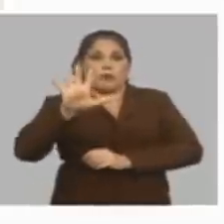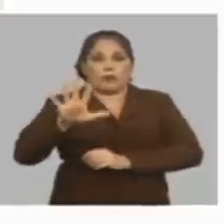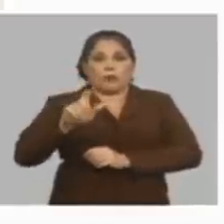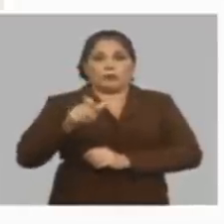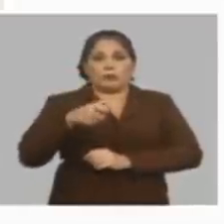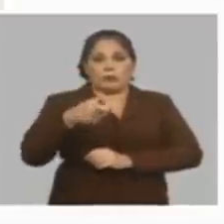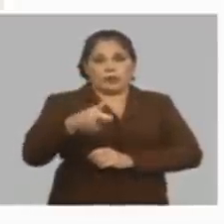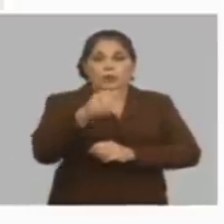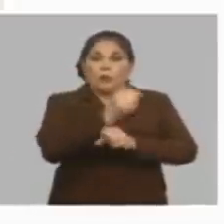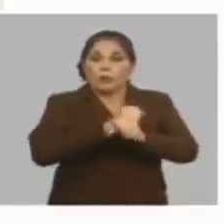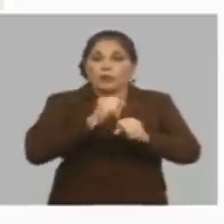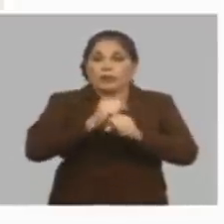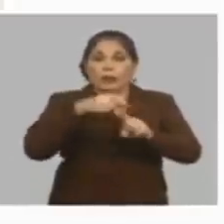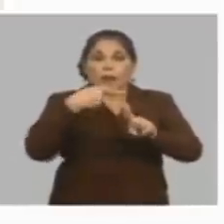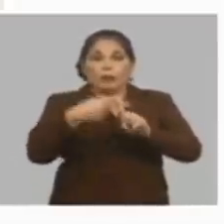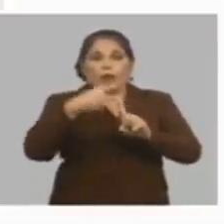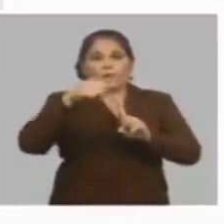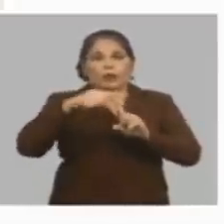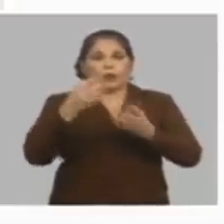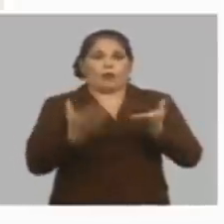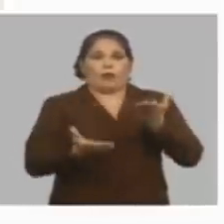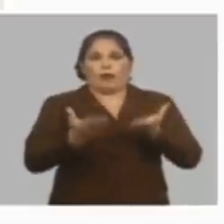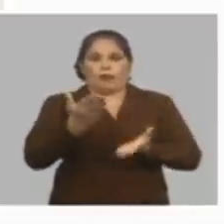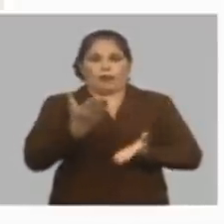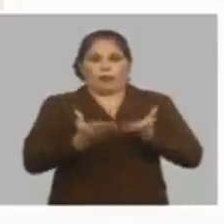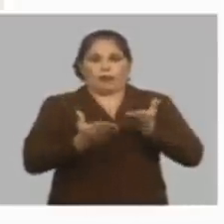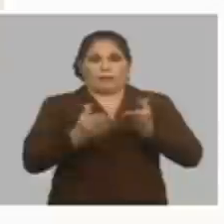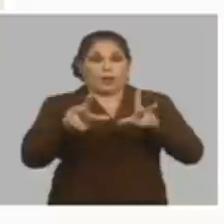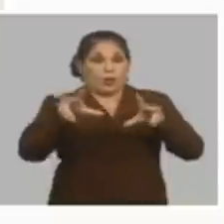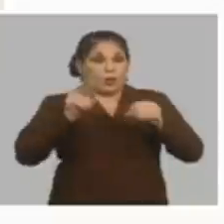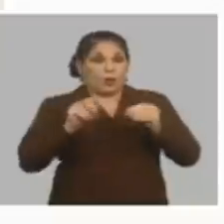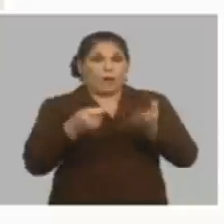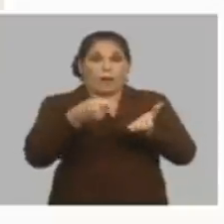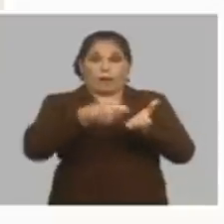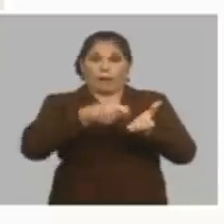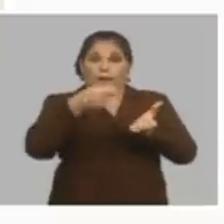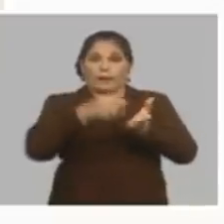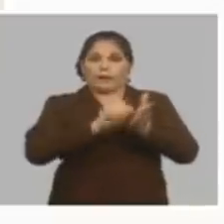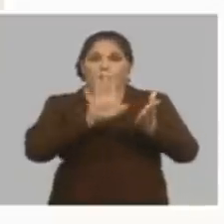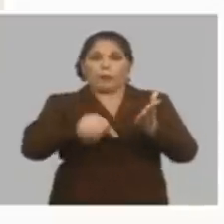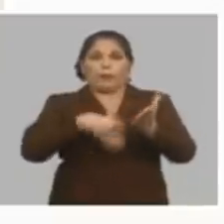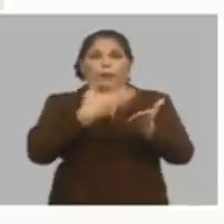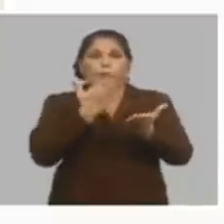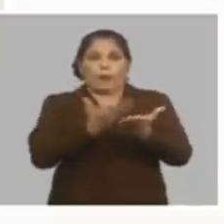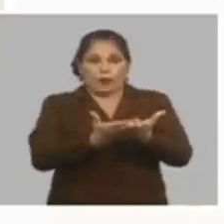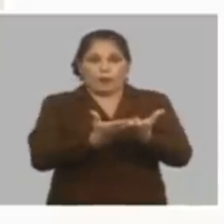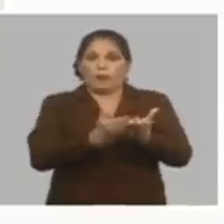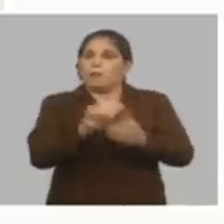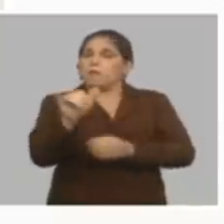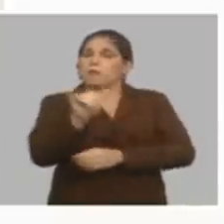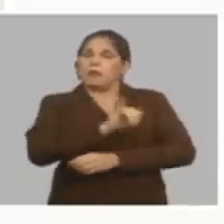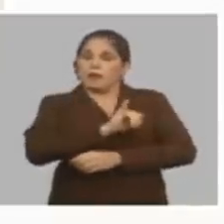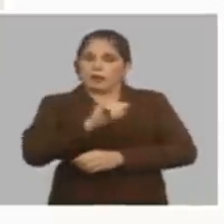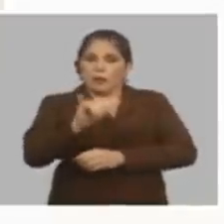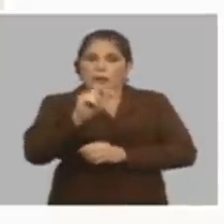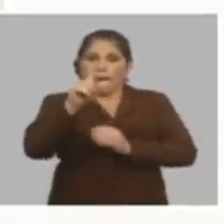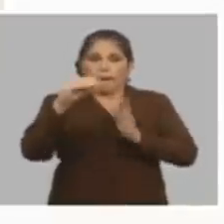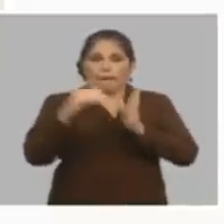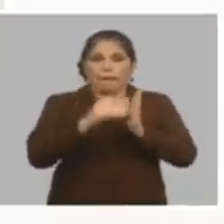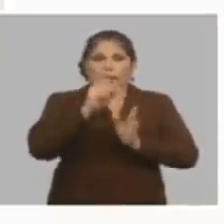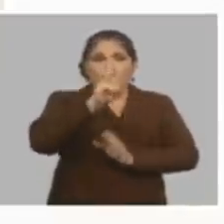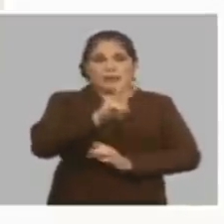pesos utilidad por tonelada y en el nuevo precio estamos proponiendo también 1